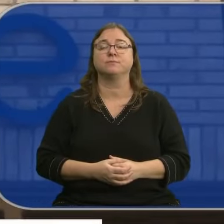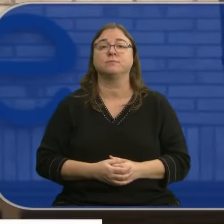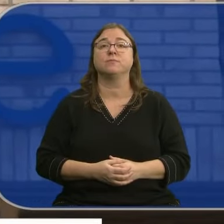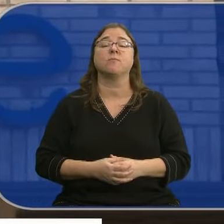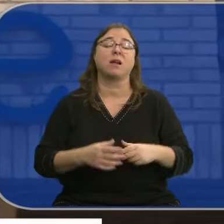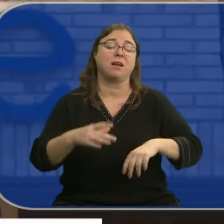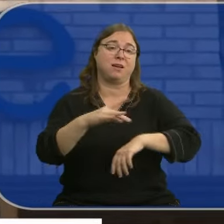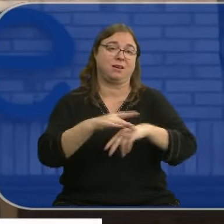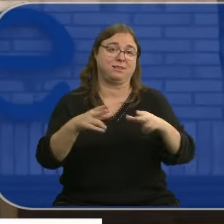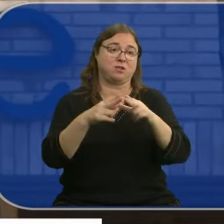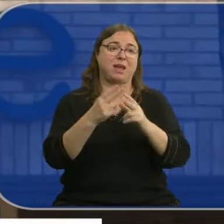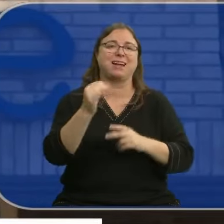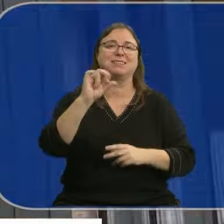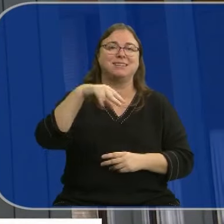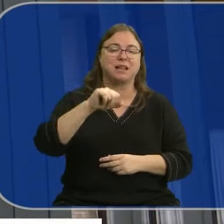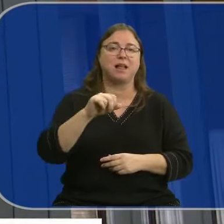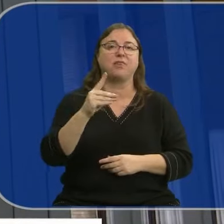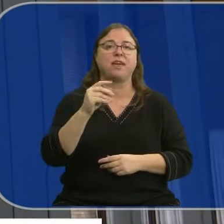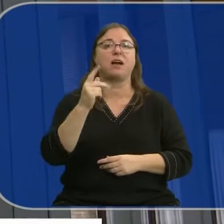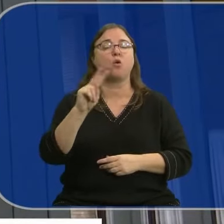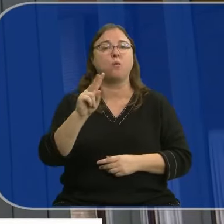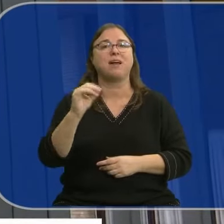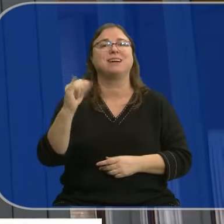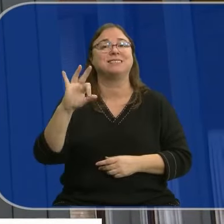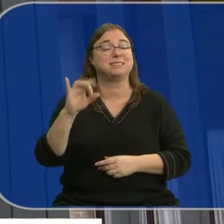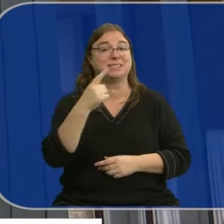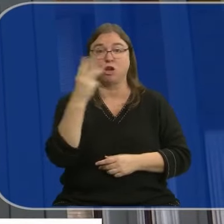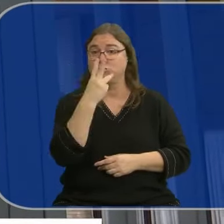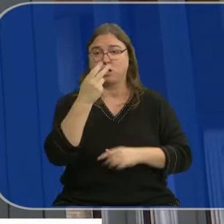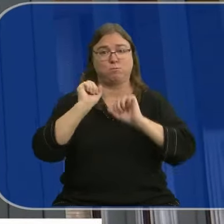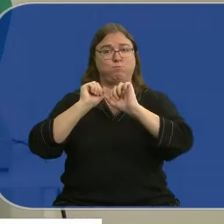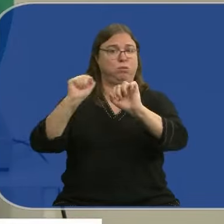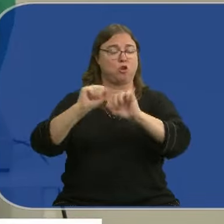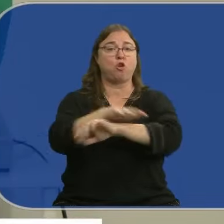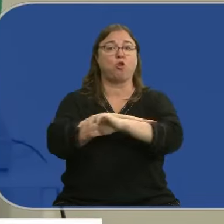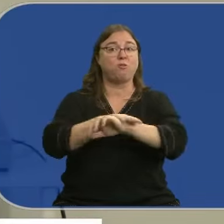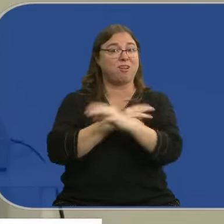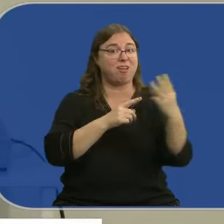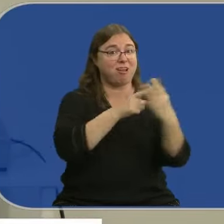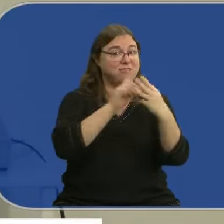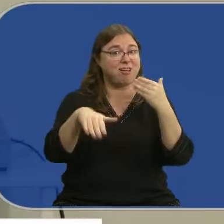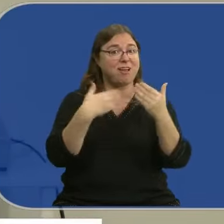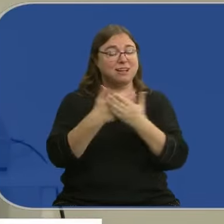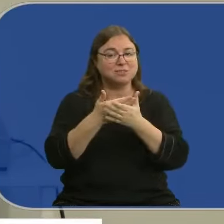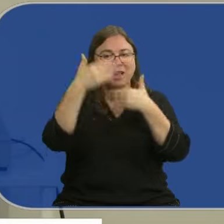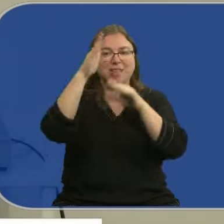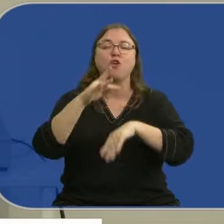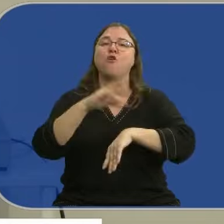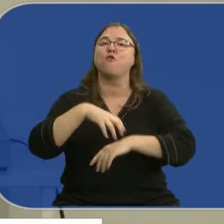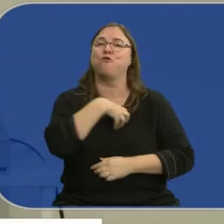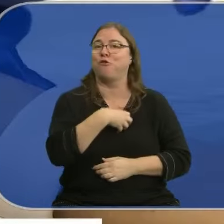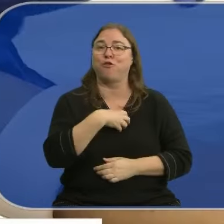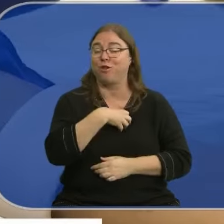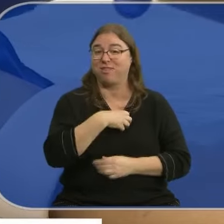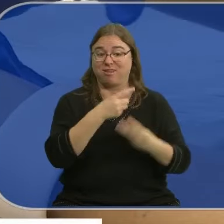Las aseguradoras Asisa, DKV y Adeslas dan un portazo al Gobierno. Ninguna de las tres, que hasta ahora prestaban el servicio sanitario a los funcionarios del